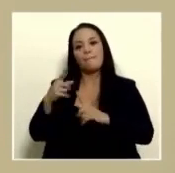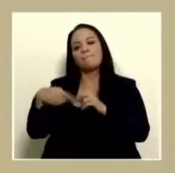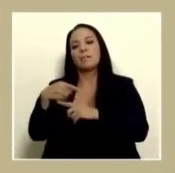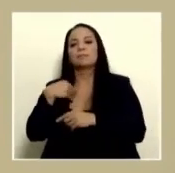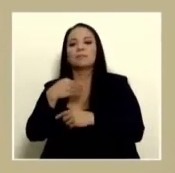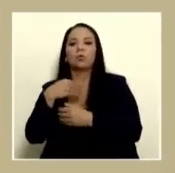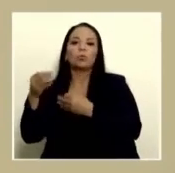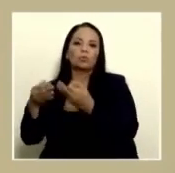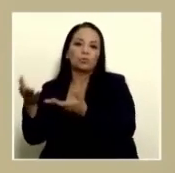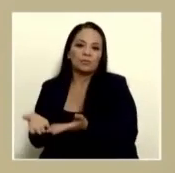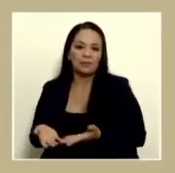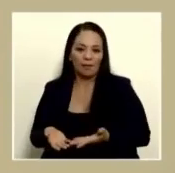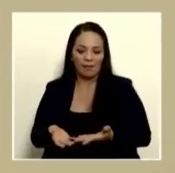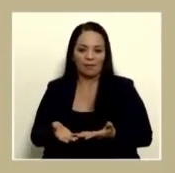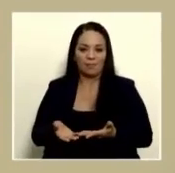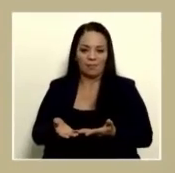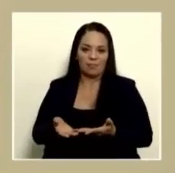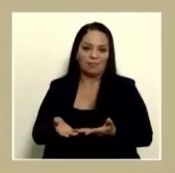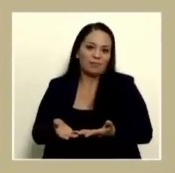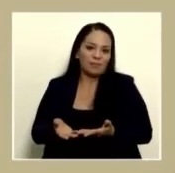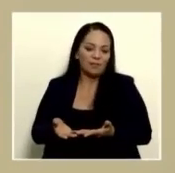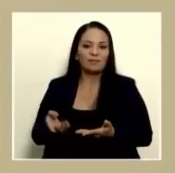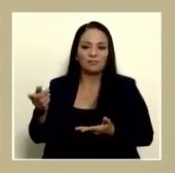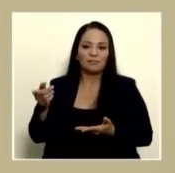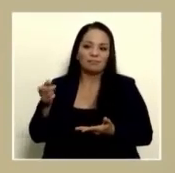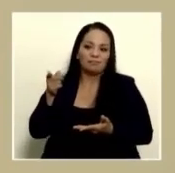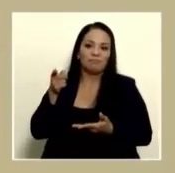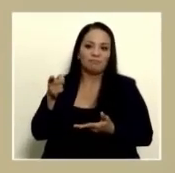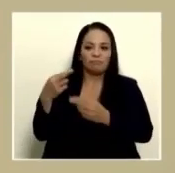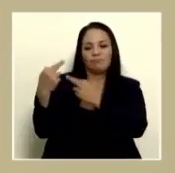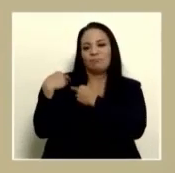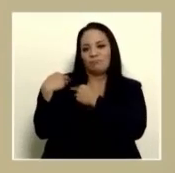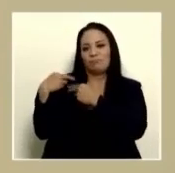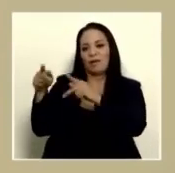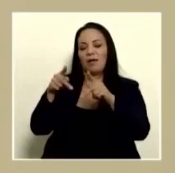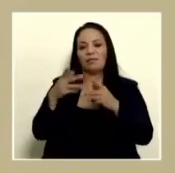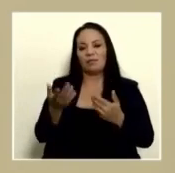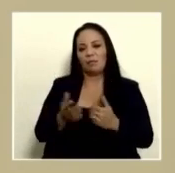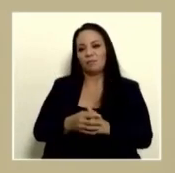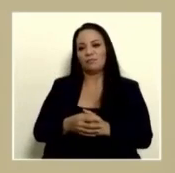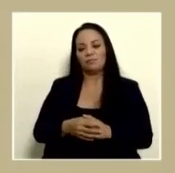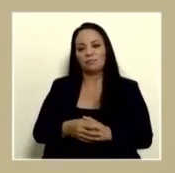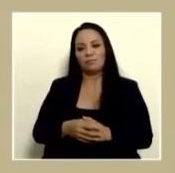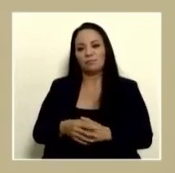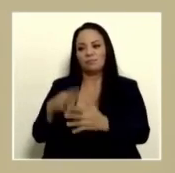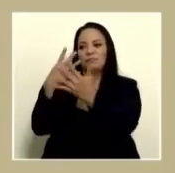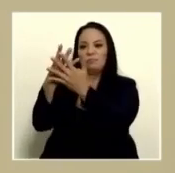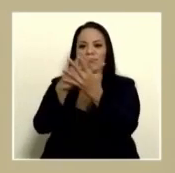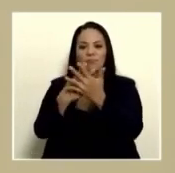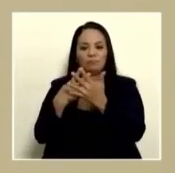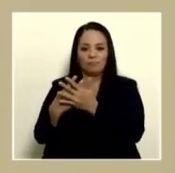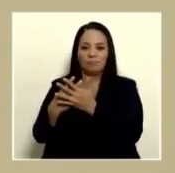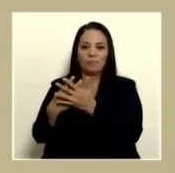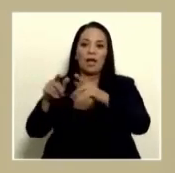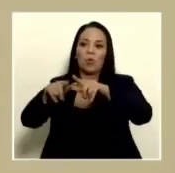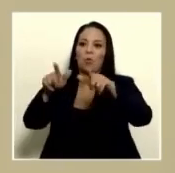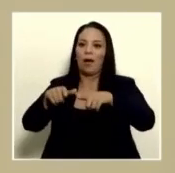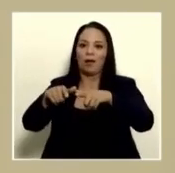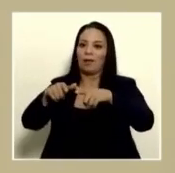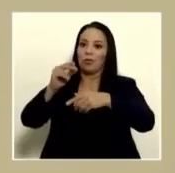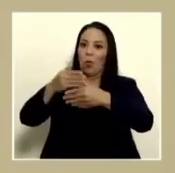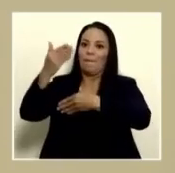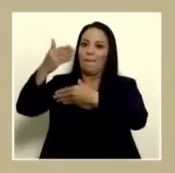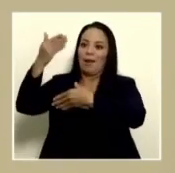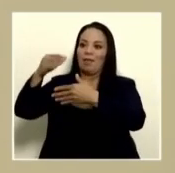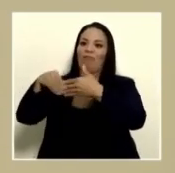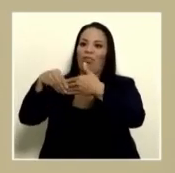Justicia que tiene que guardar a la gente en lugares que no tengan parejas de estereofón una vez que se